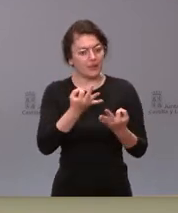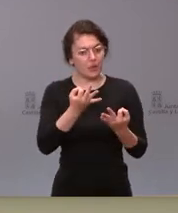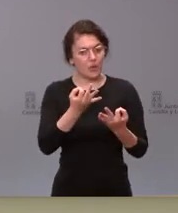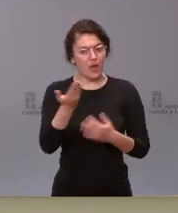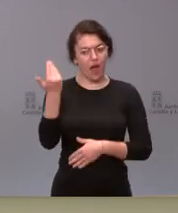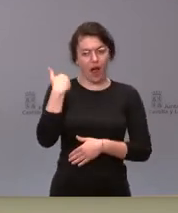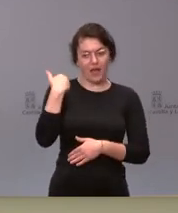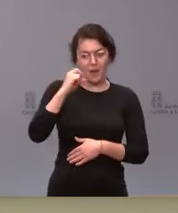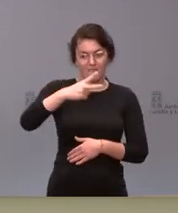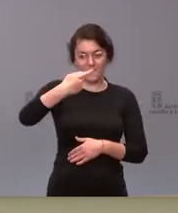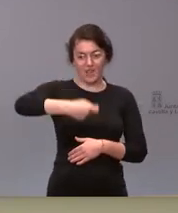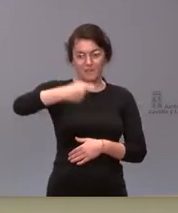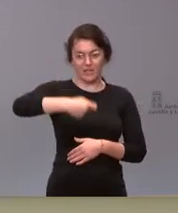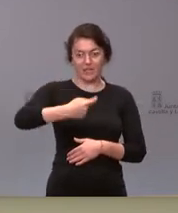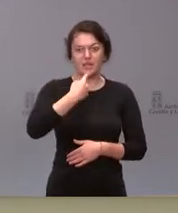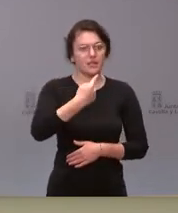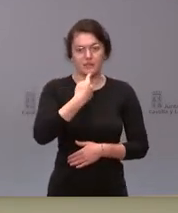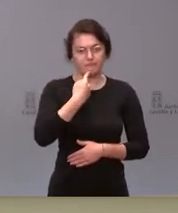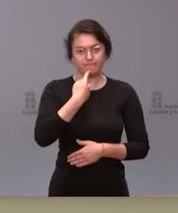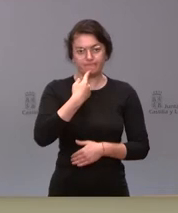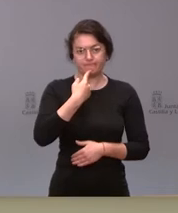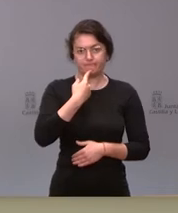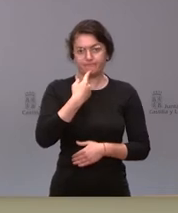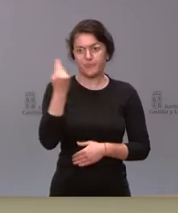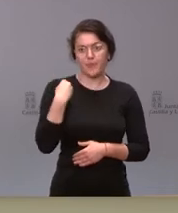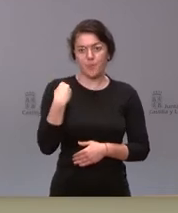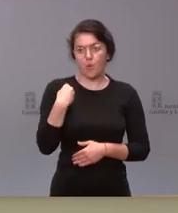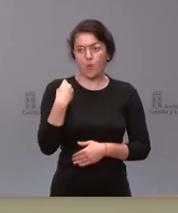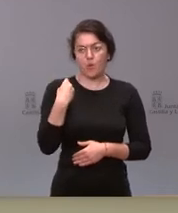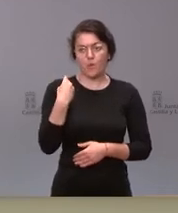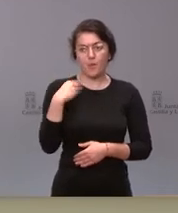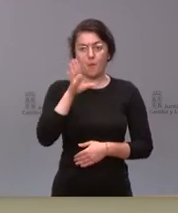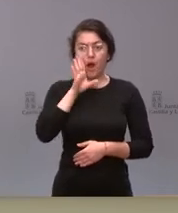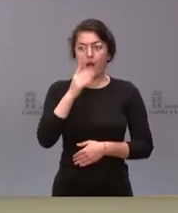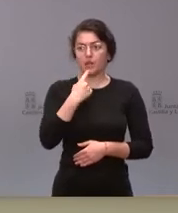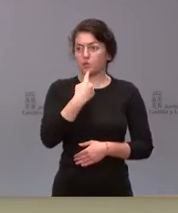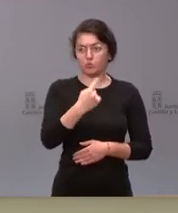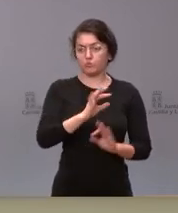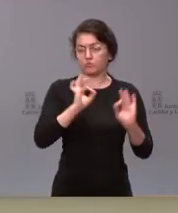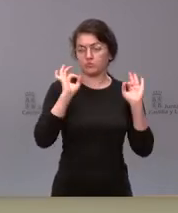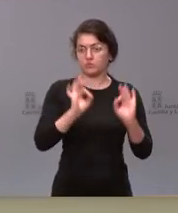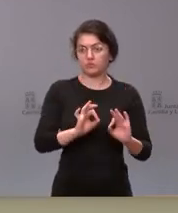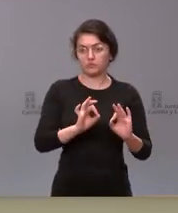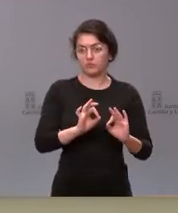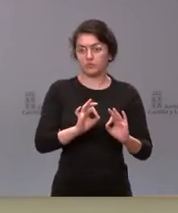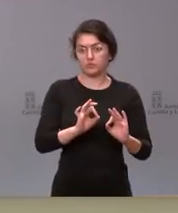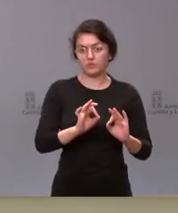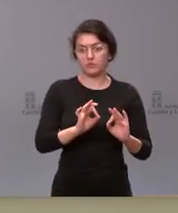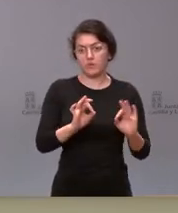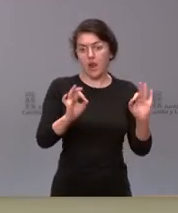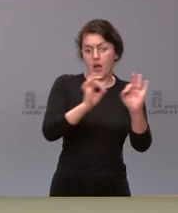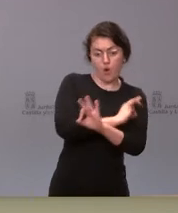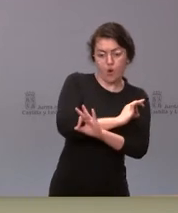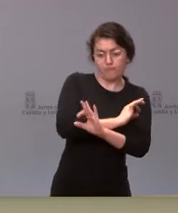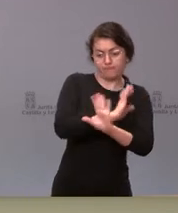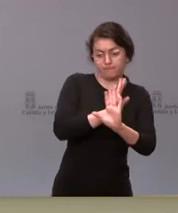ratificara en lo dicho y hablara de que de que se había sido un error etcétera y